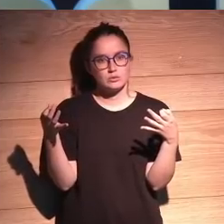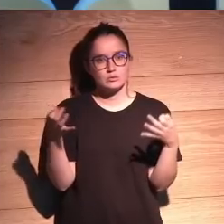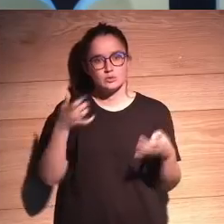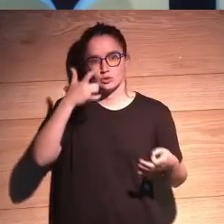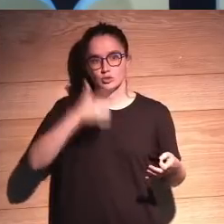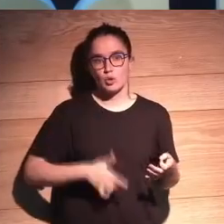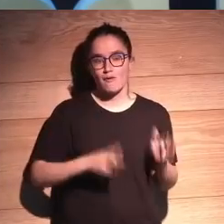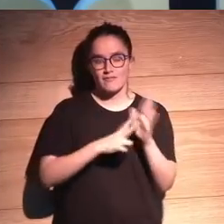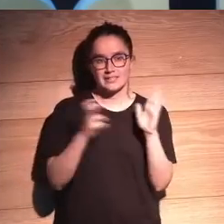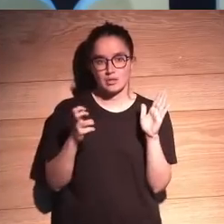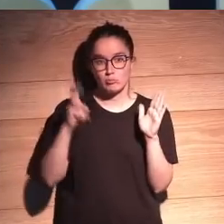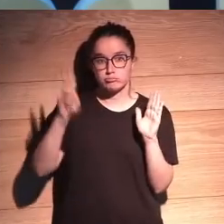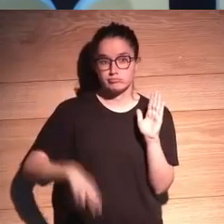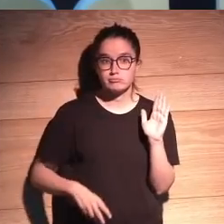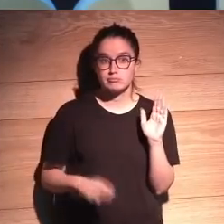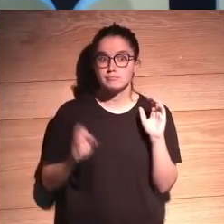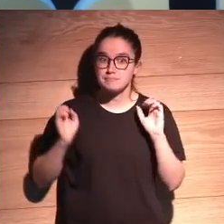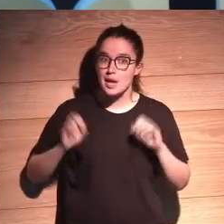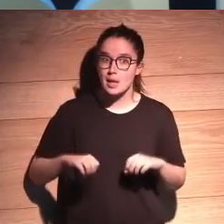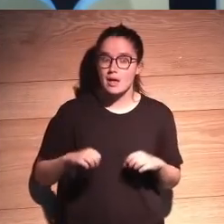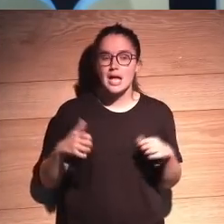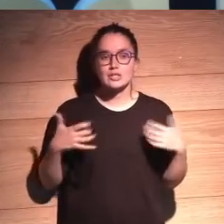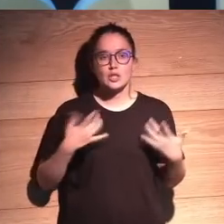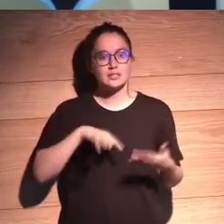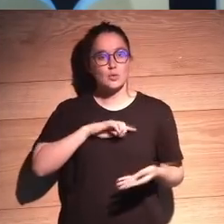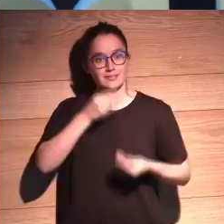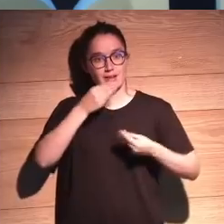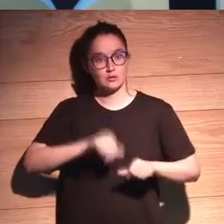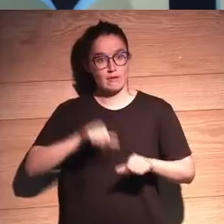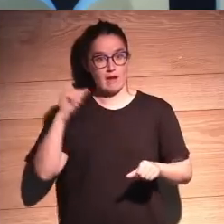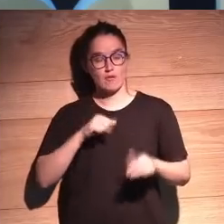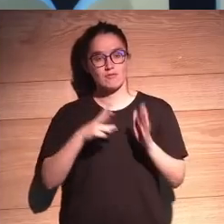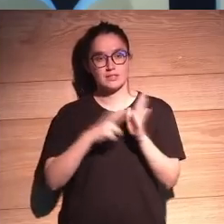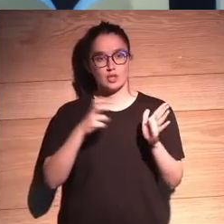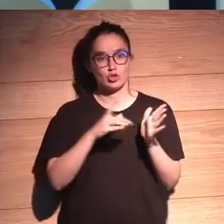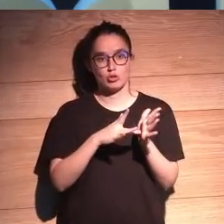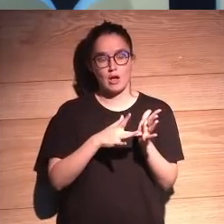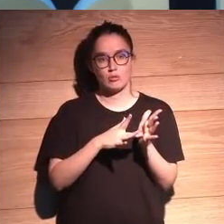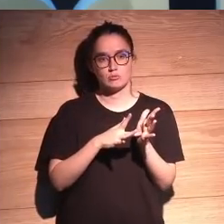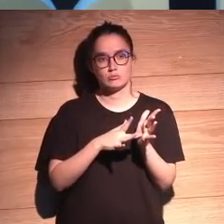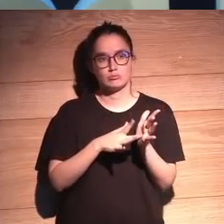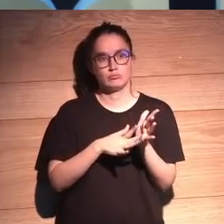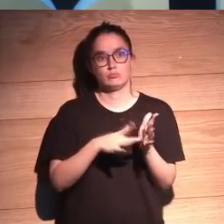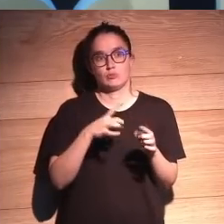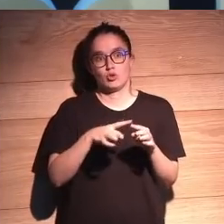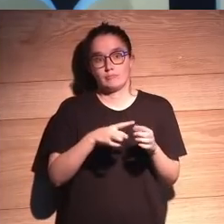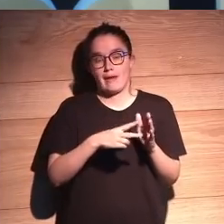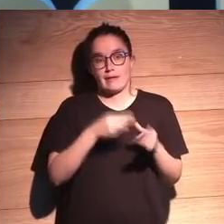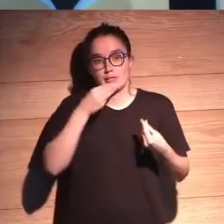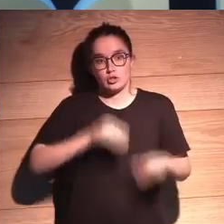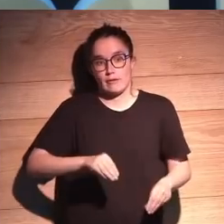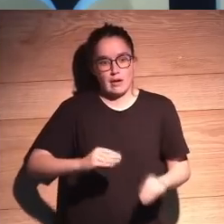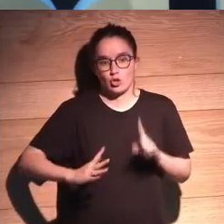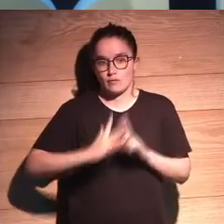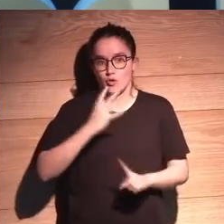Yo soy físico, ¿vale? Entonces, en nuestra historia, los físicos tenemos un hecho histórico que nos condiciona a